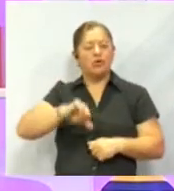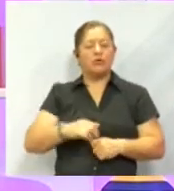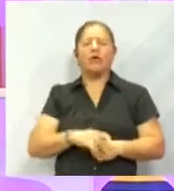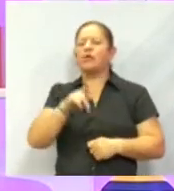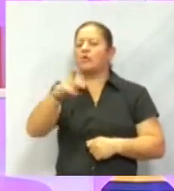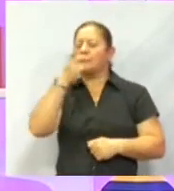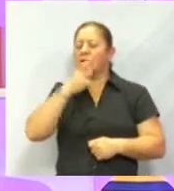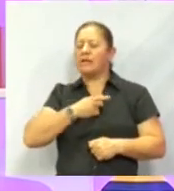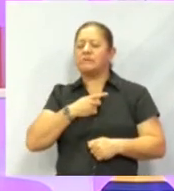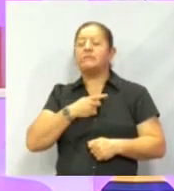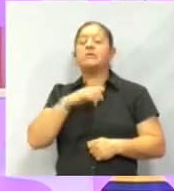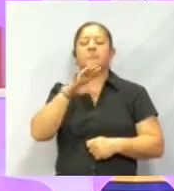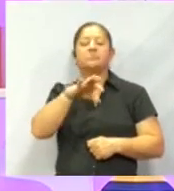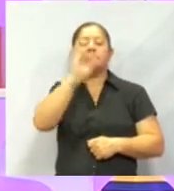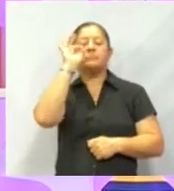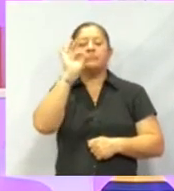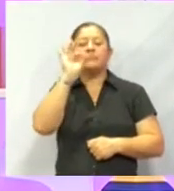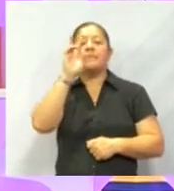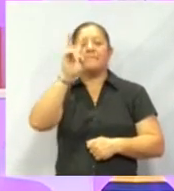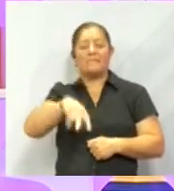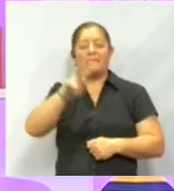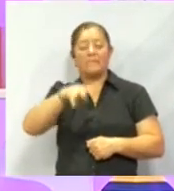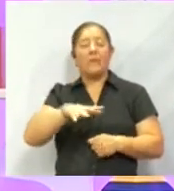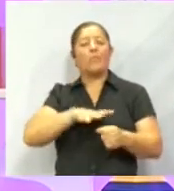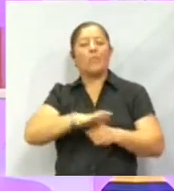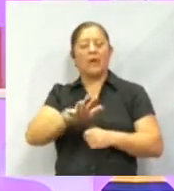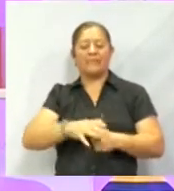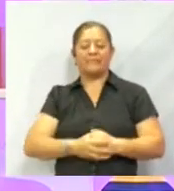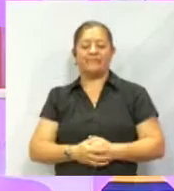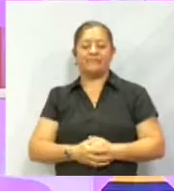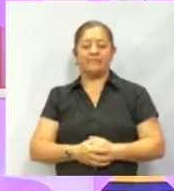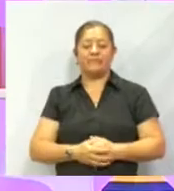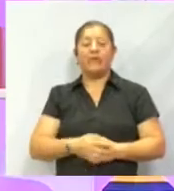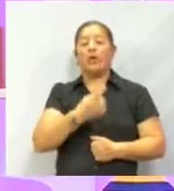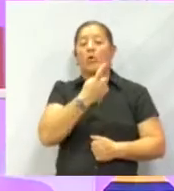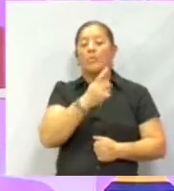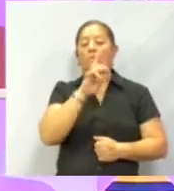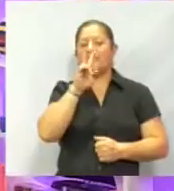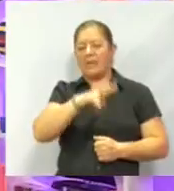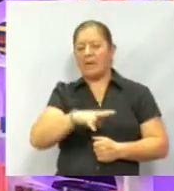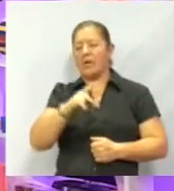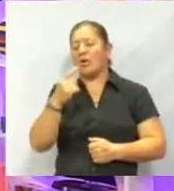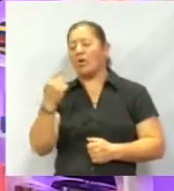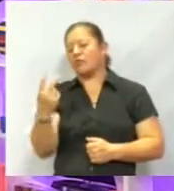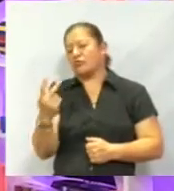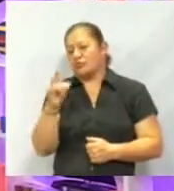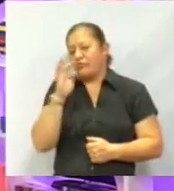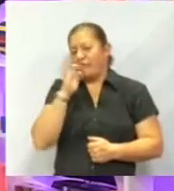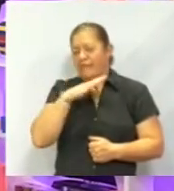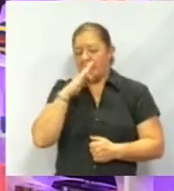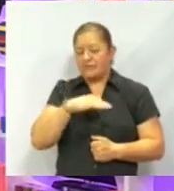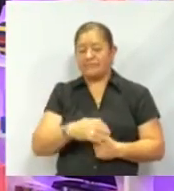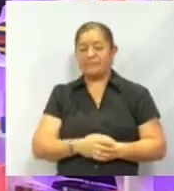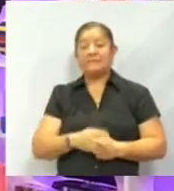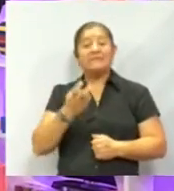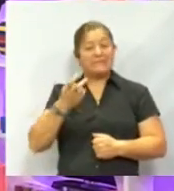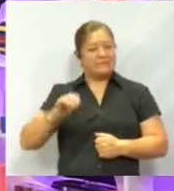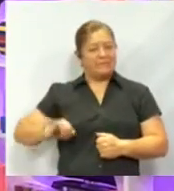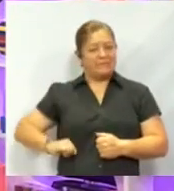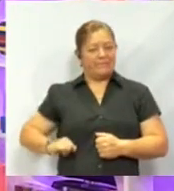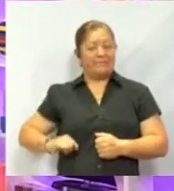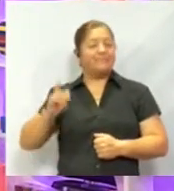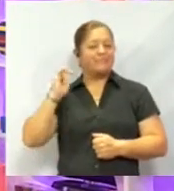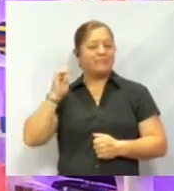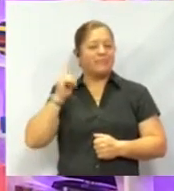a descifrar cuál de ellos es el verdadero y cuál es el falso. ¿Cómo ves, Viri? Es una dinámica muy interesante. Esperemos